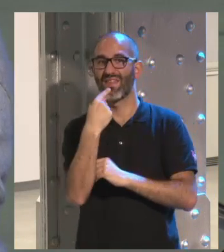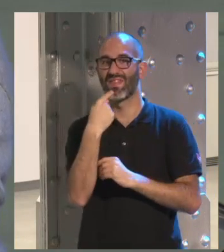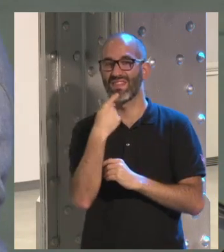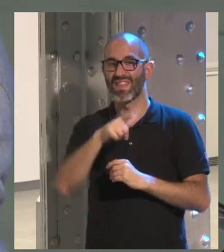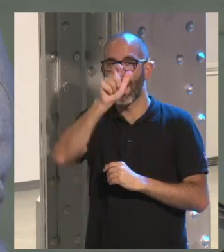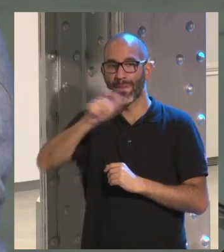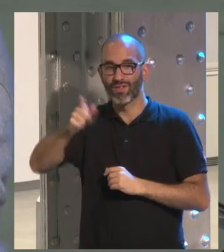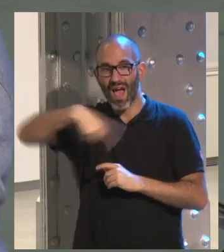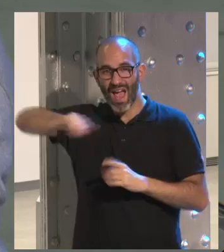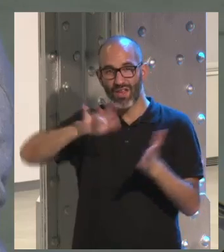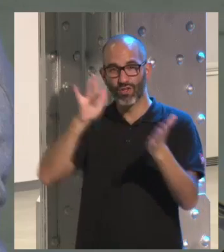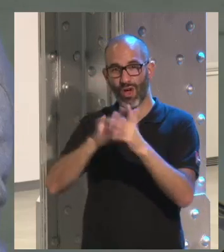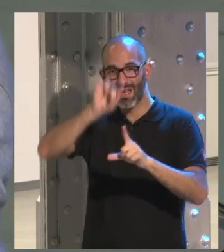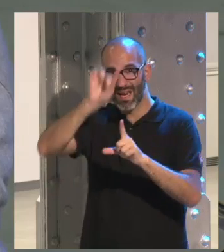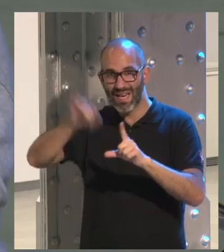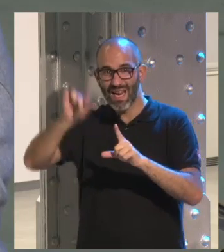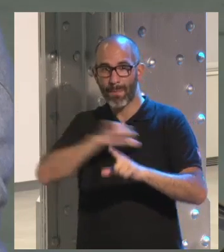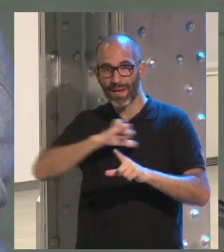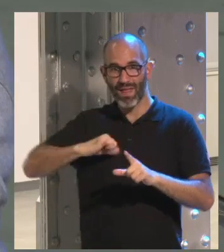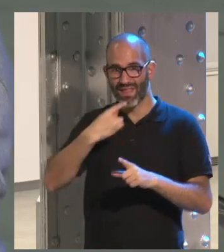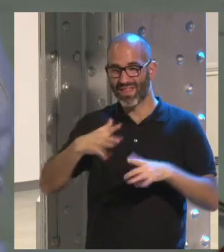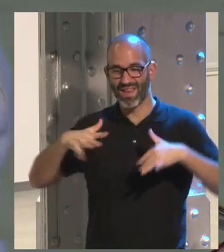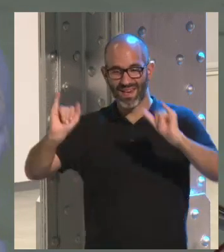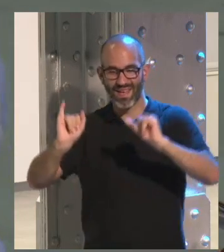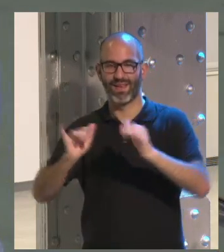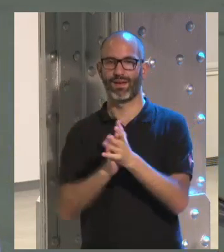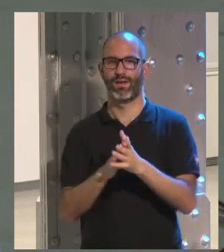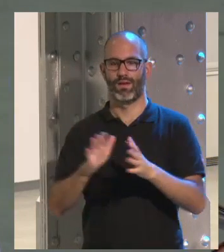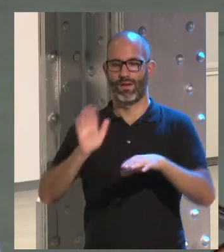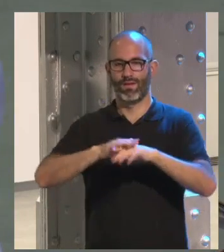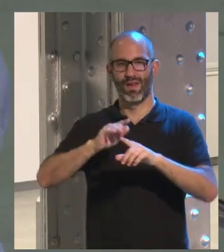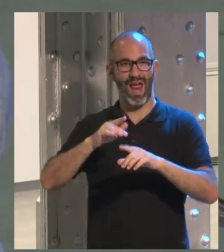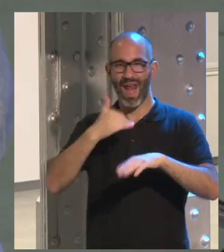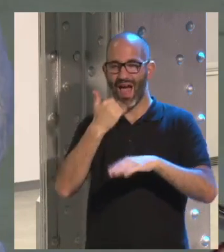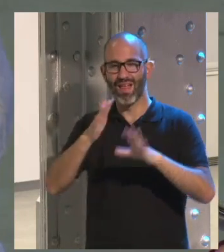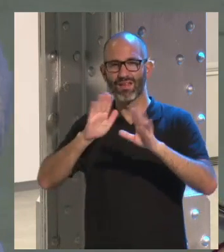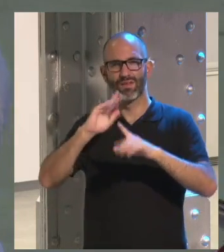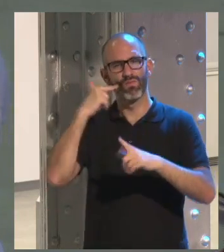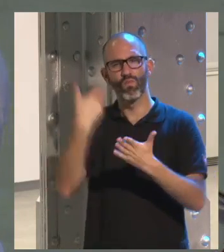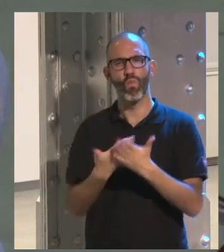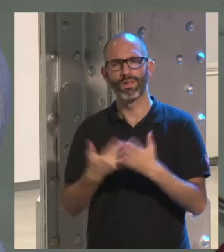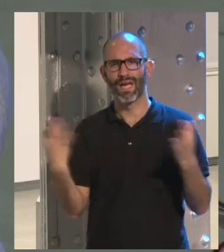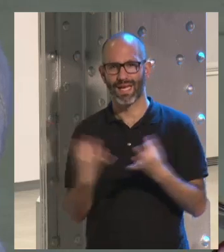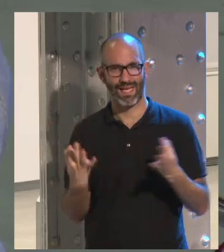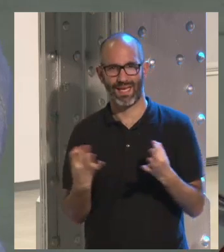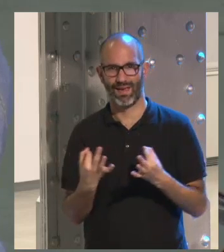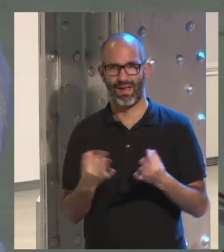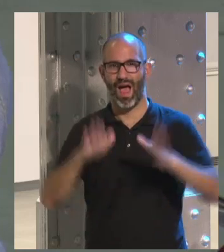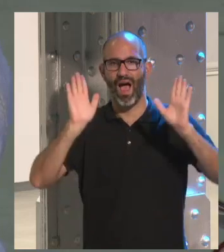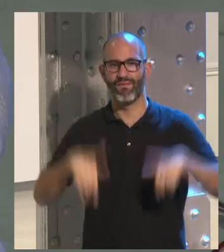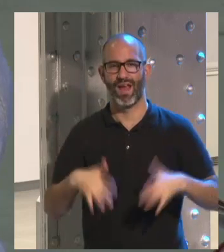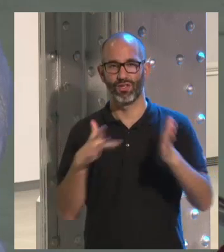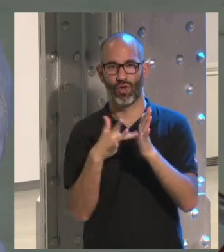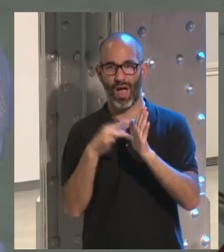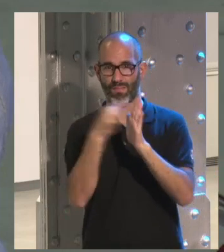link en la política de privacidad, nadie hace link en las condiciones de uso. Y las aceptan. Lo que demuestra que son ineficientes